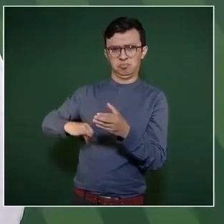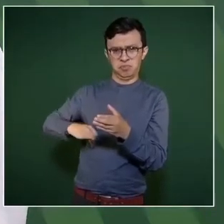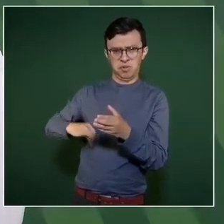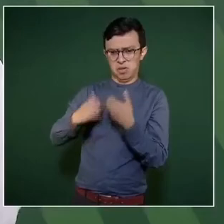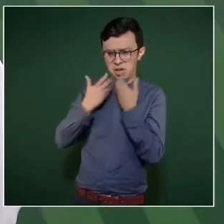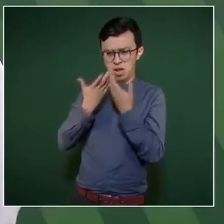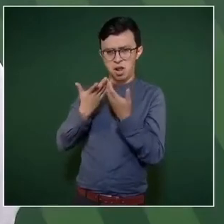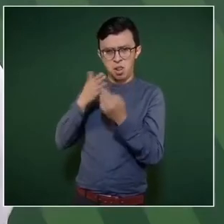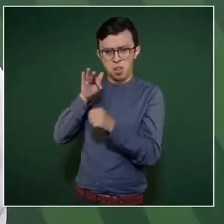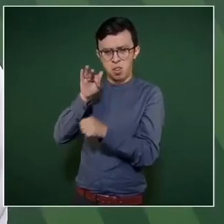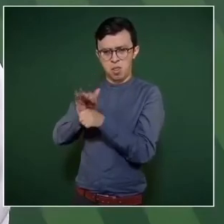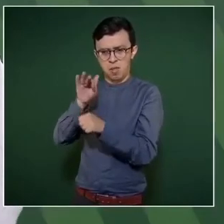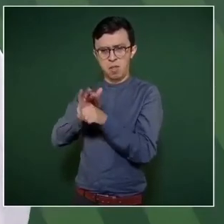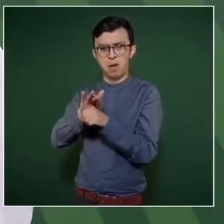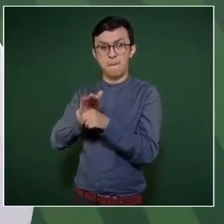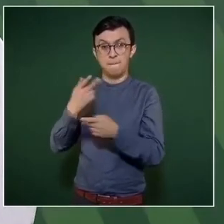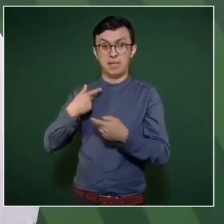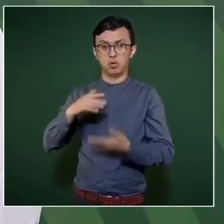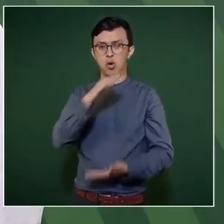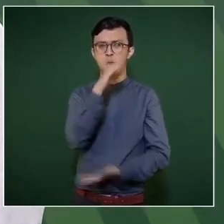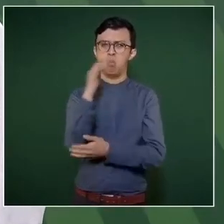y hacer influyentismo.